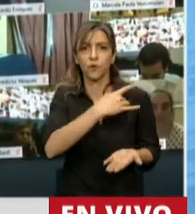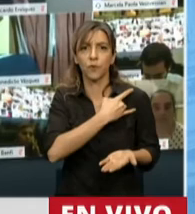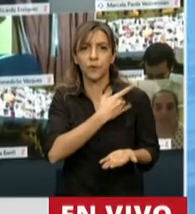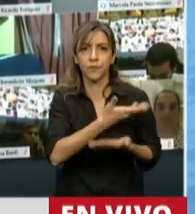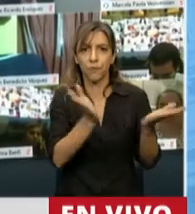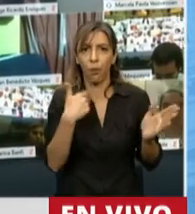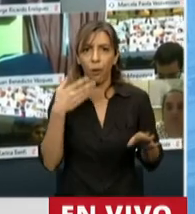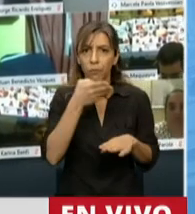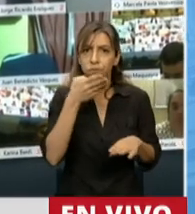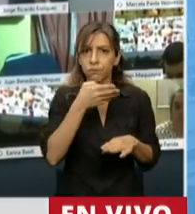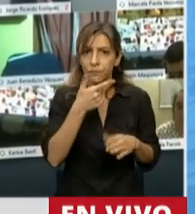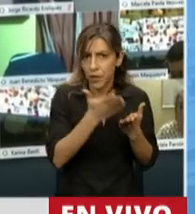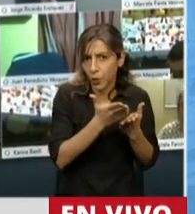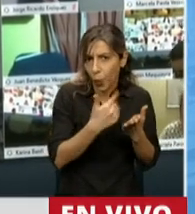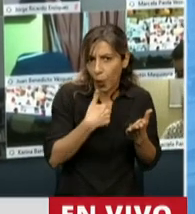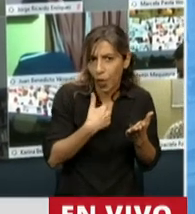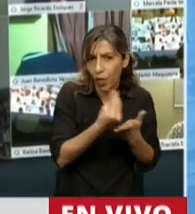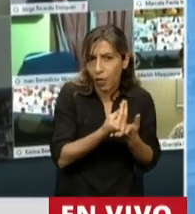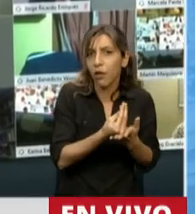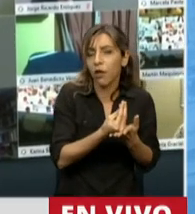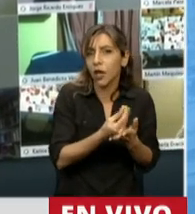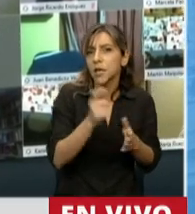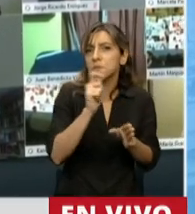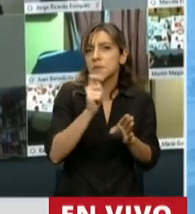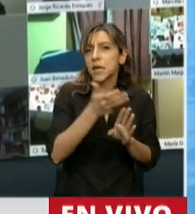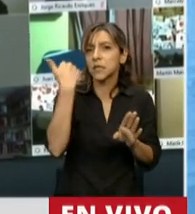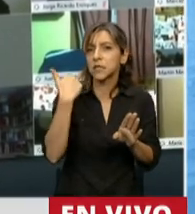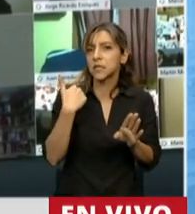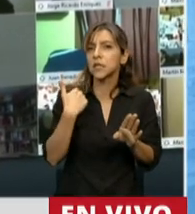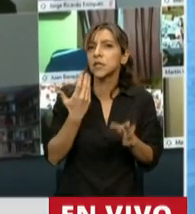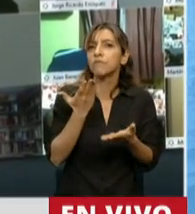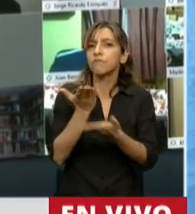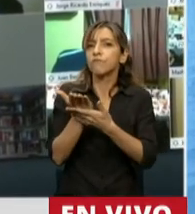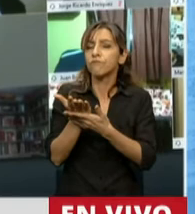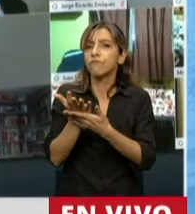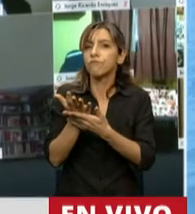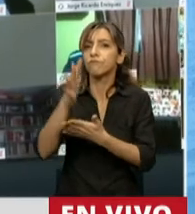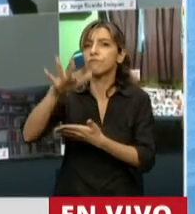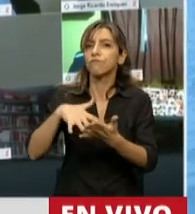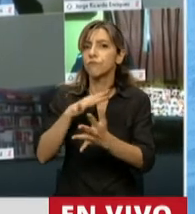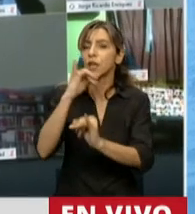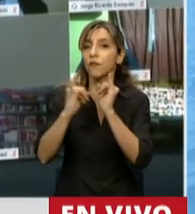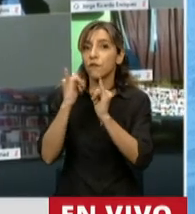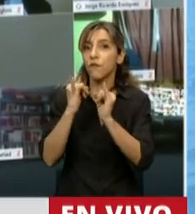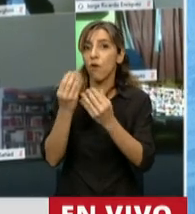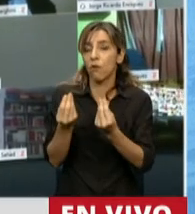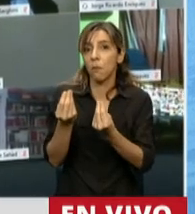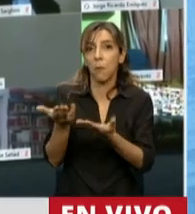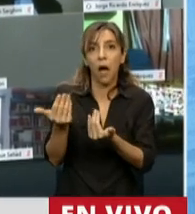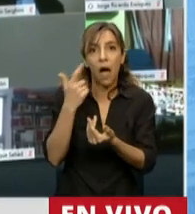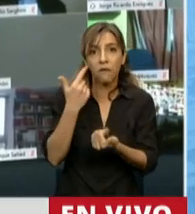hace ya varios meses presentamos un pedido de informe marcando la gravedad en la que